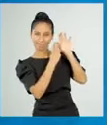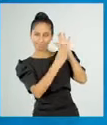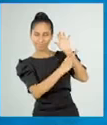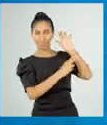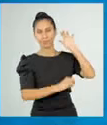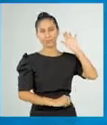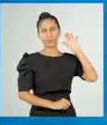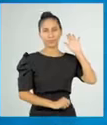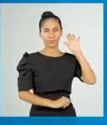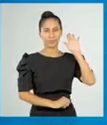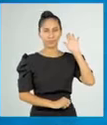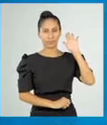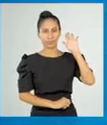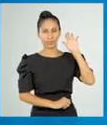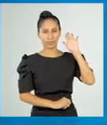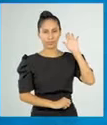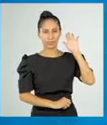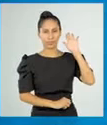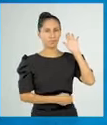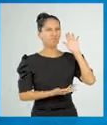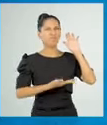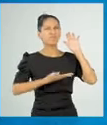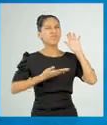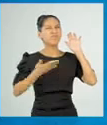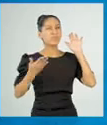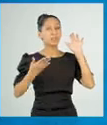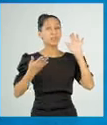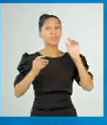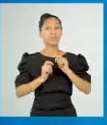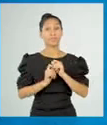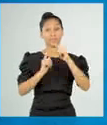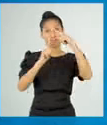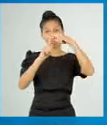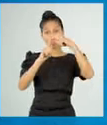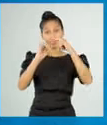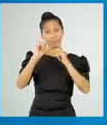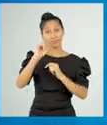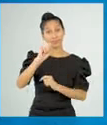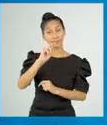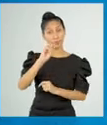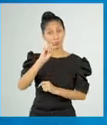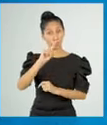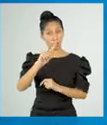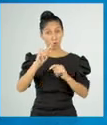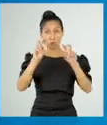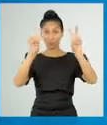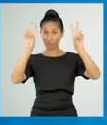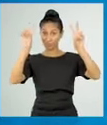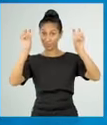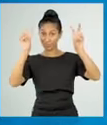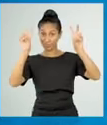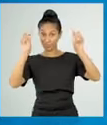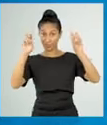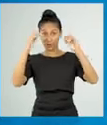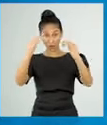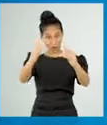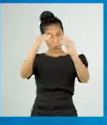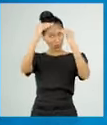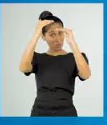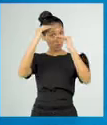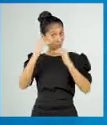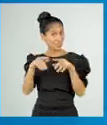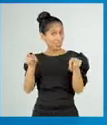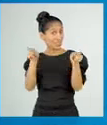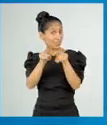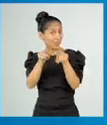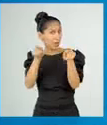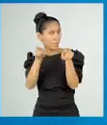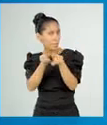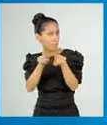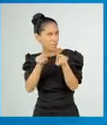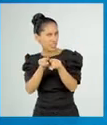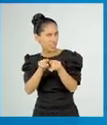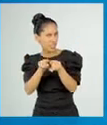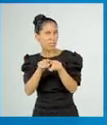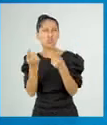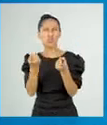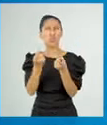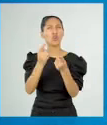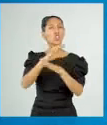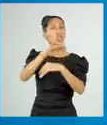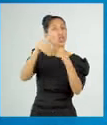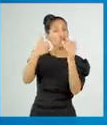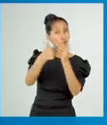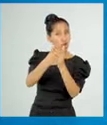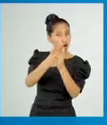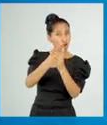Estructura de un texto instructivo. Título. Resumen de los elementos que se utilizarán. Aquí es donde se